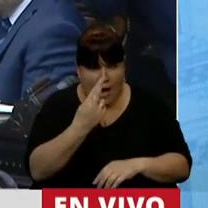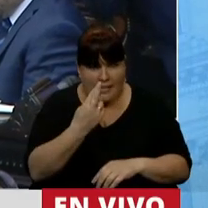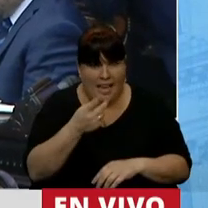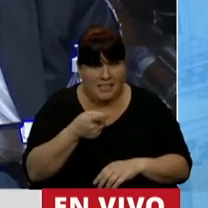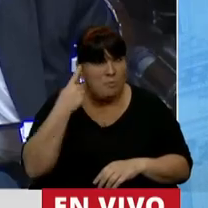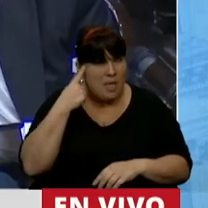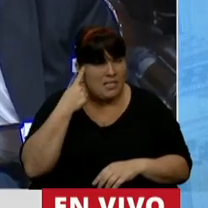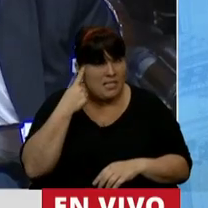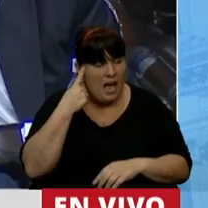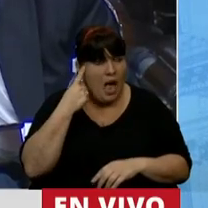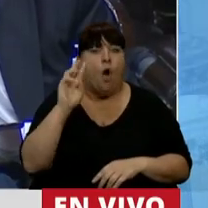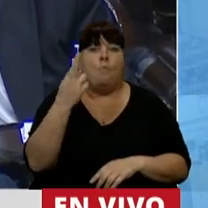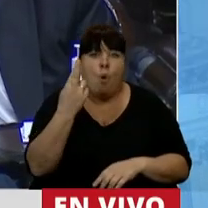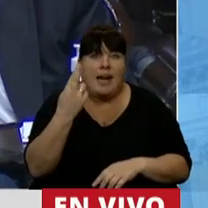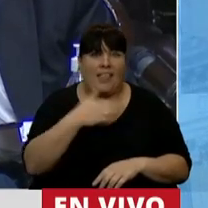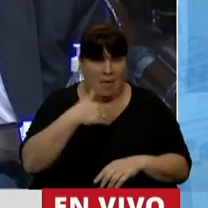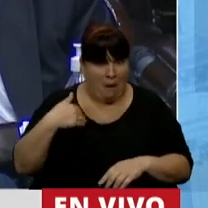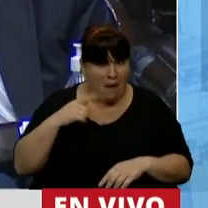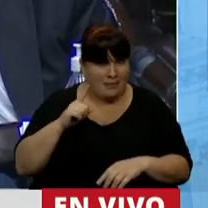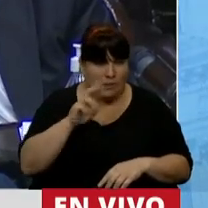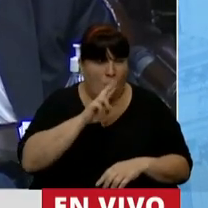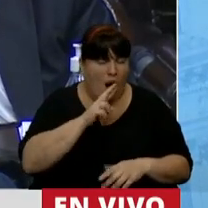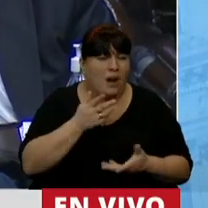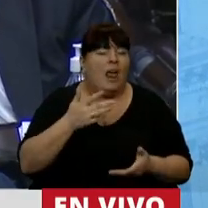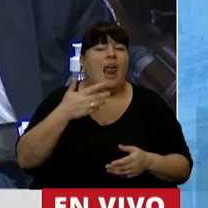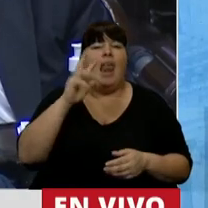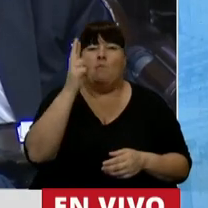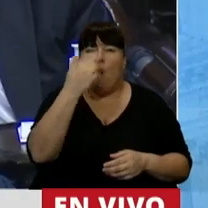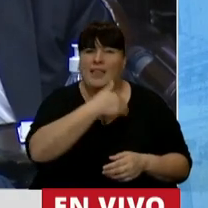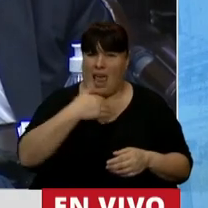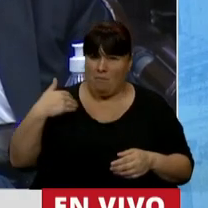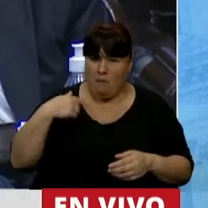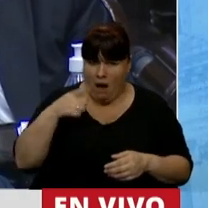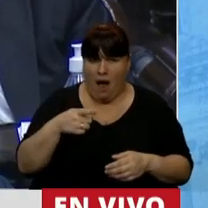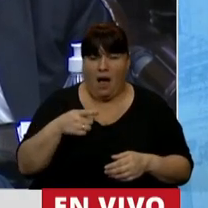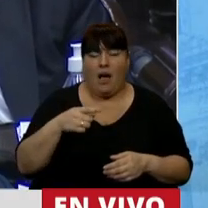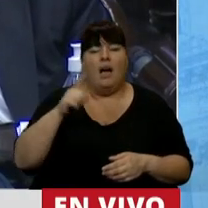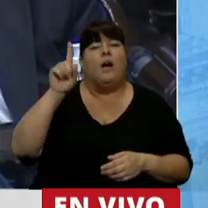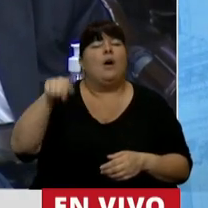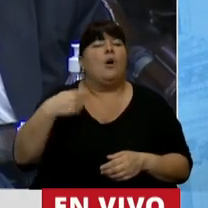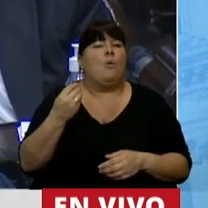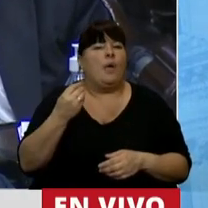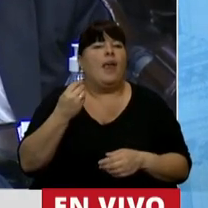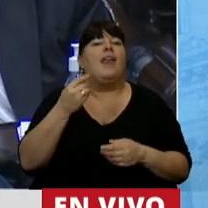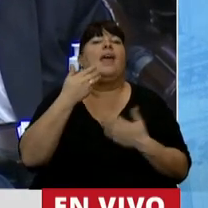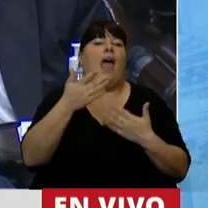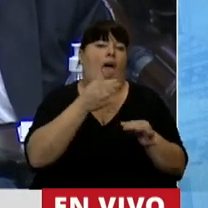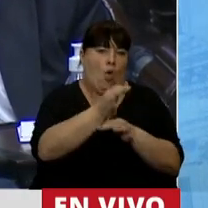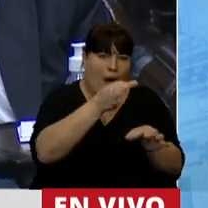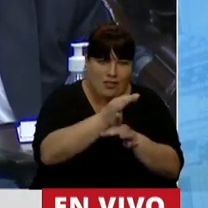materna? La mortalidad materna se reduce con educación,